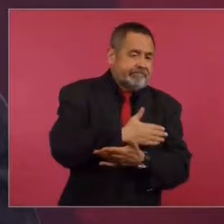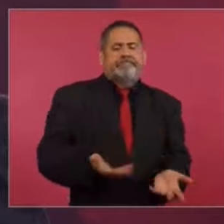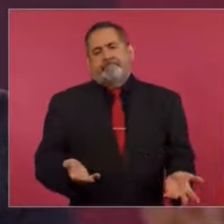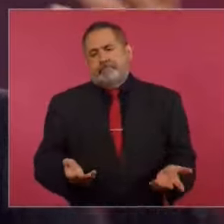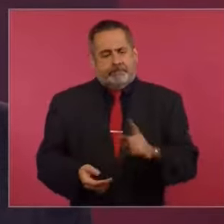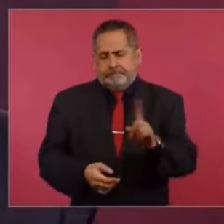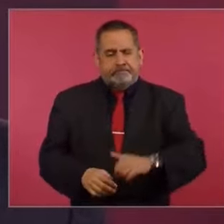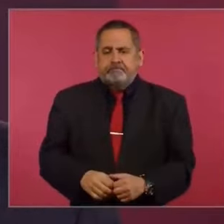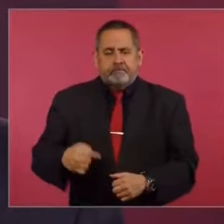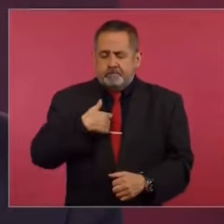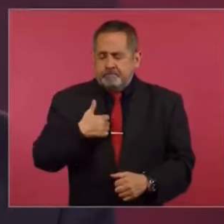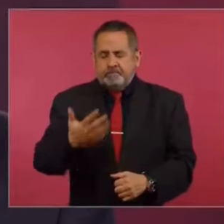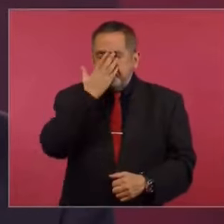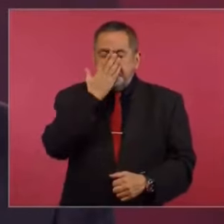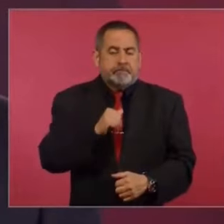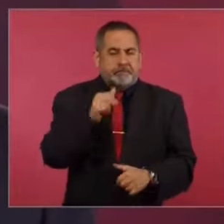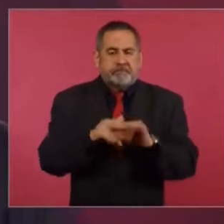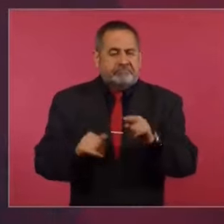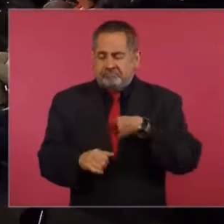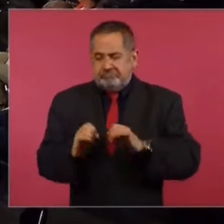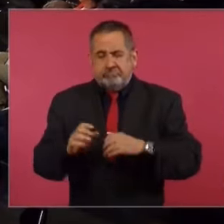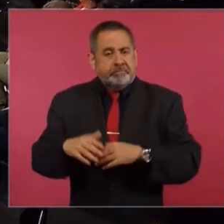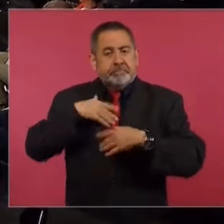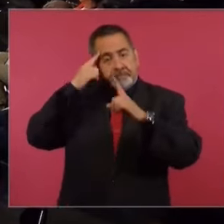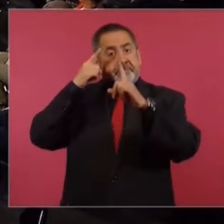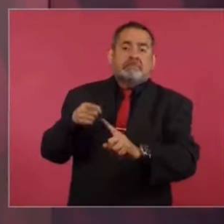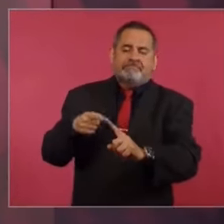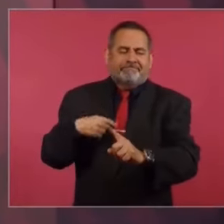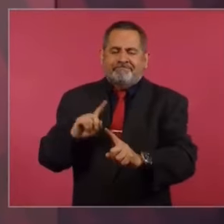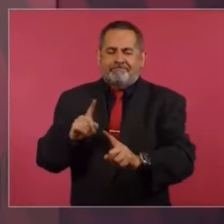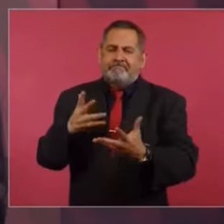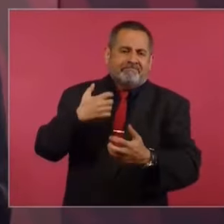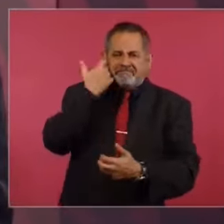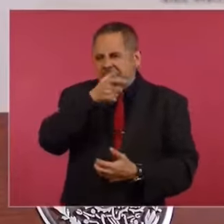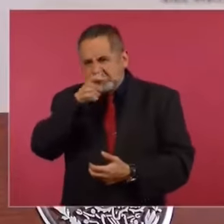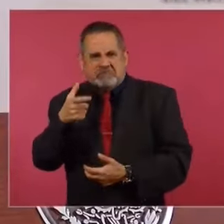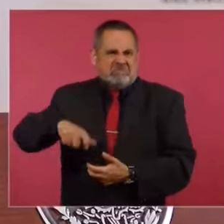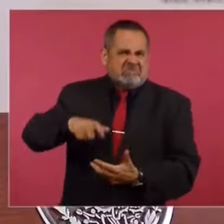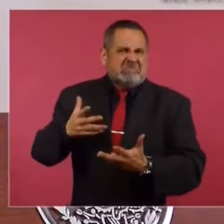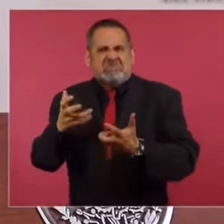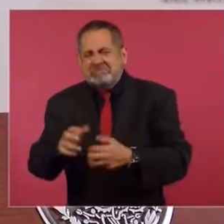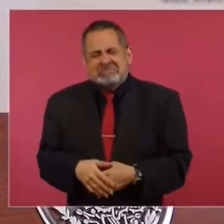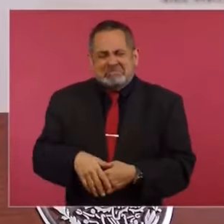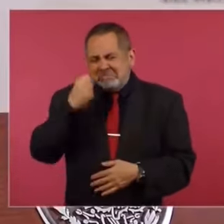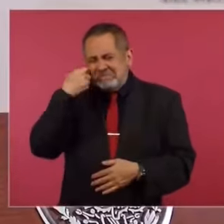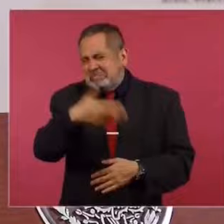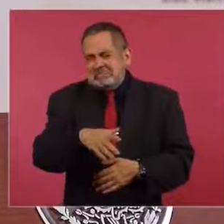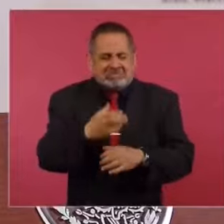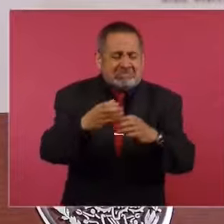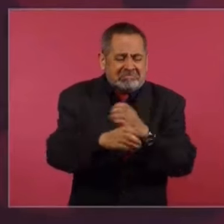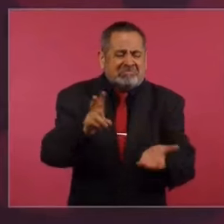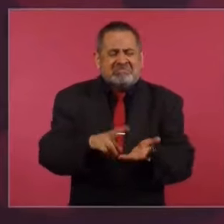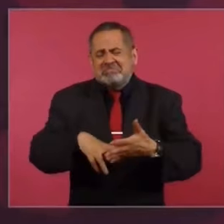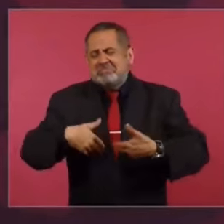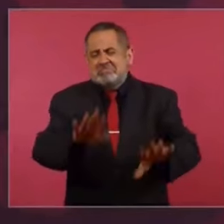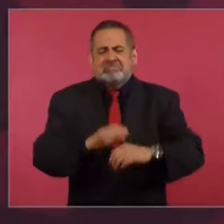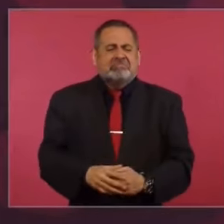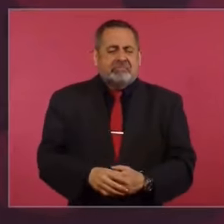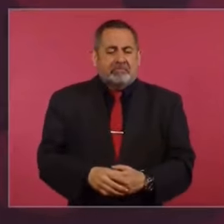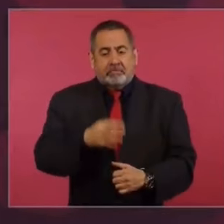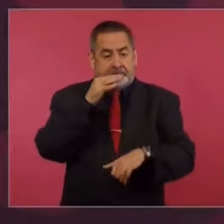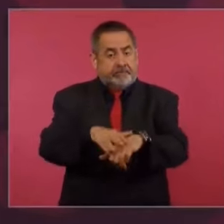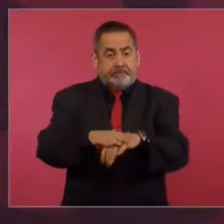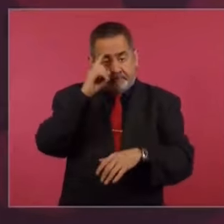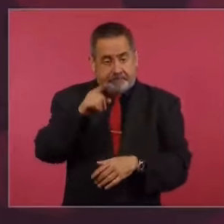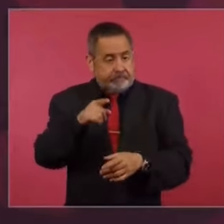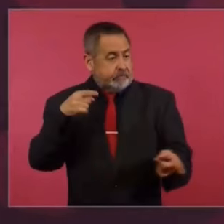Pero no tengo como propósito en la vida tener dinero. No me importa lo material. Y que conste para que